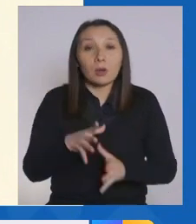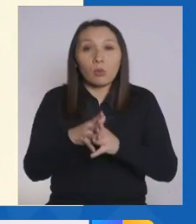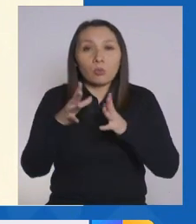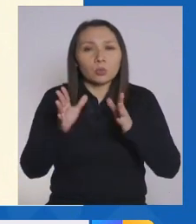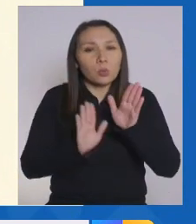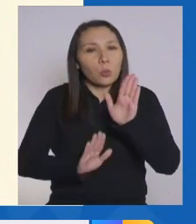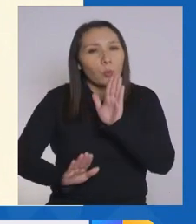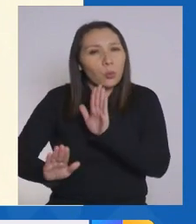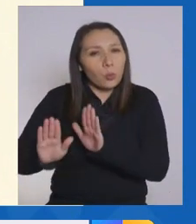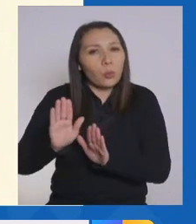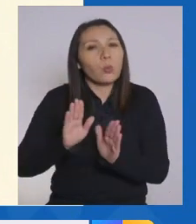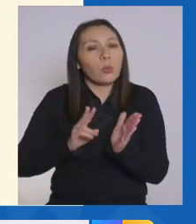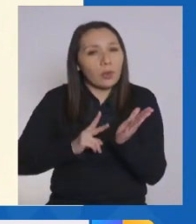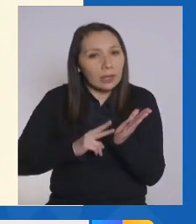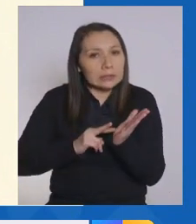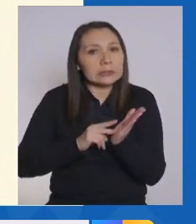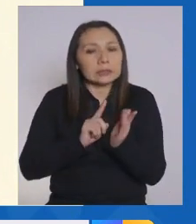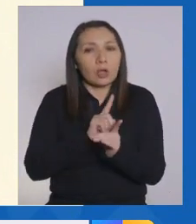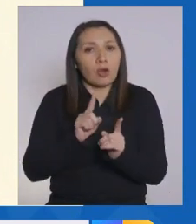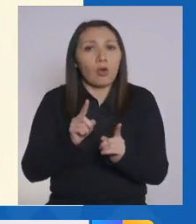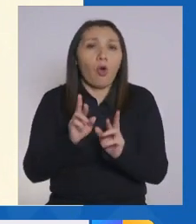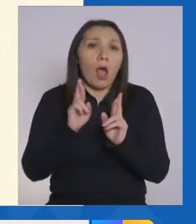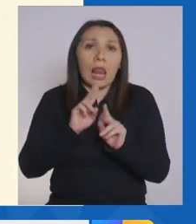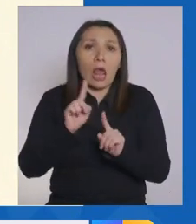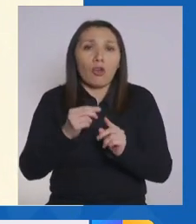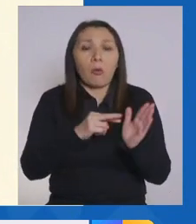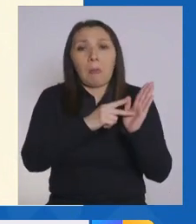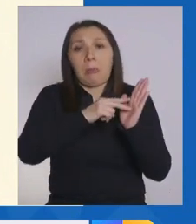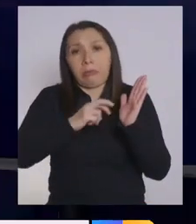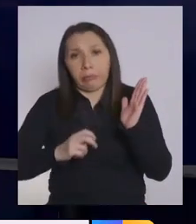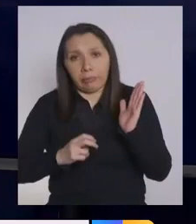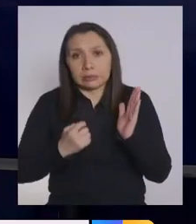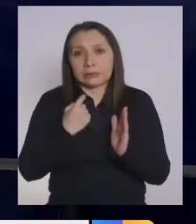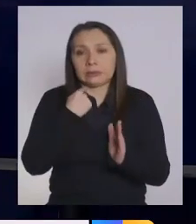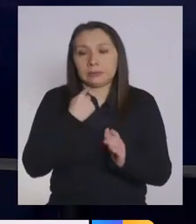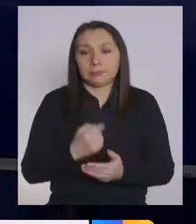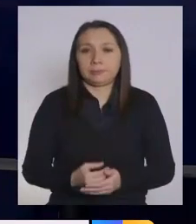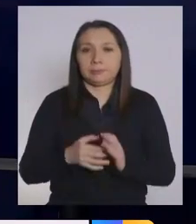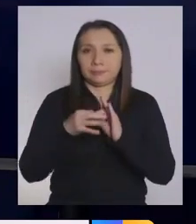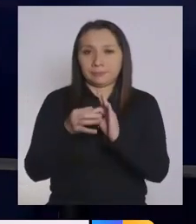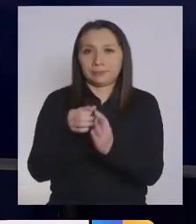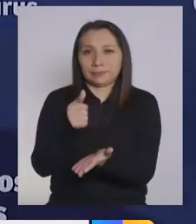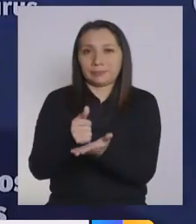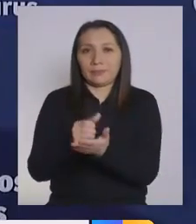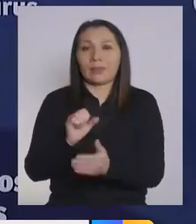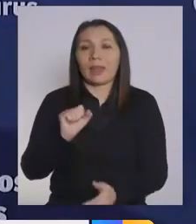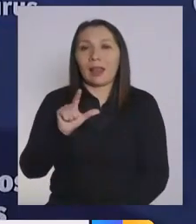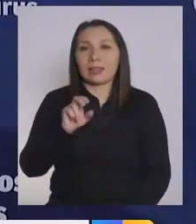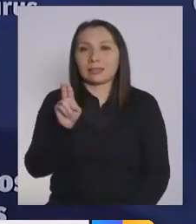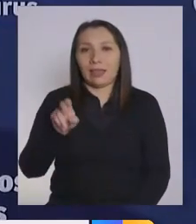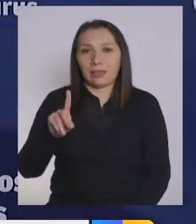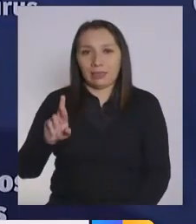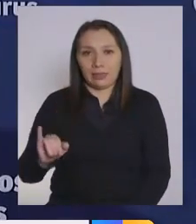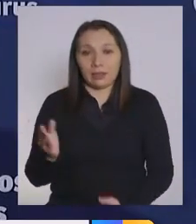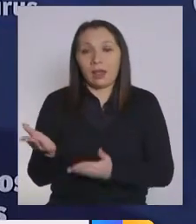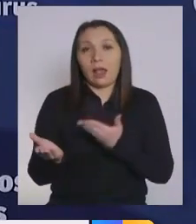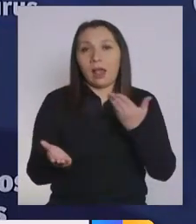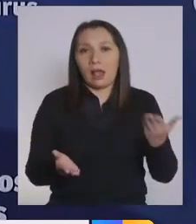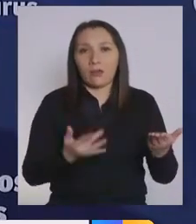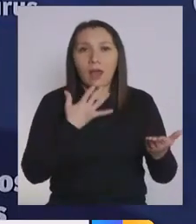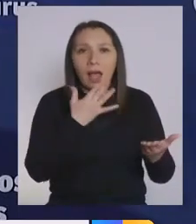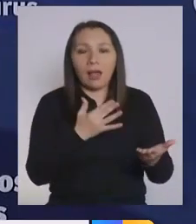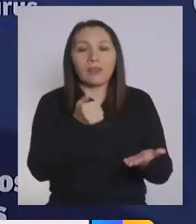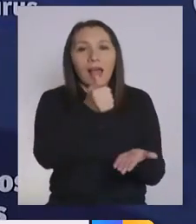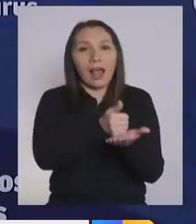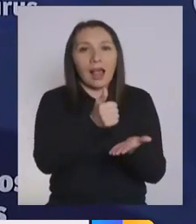cautela para no tener que retroceder. Muchas gracias. Muchas gracias, alcalde Alessandri. Le cedo la palabra al alcalde de Estación